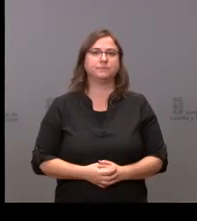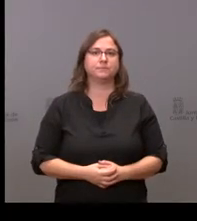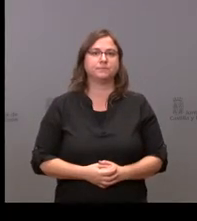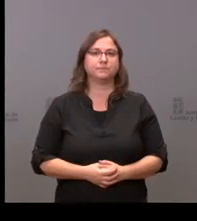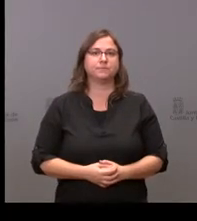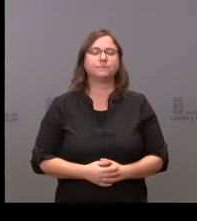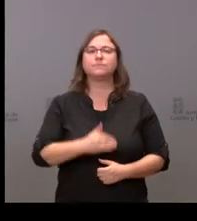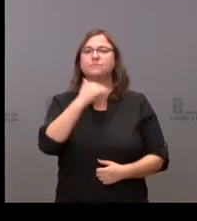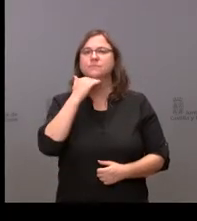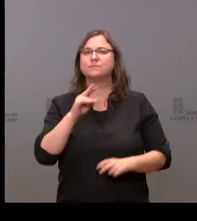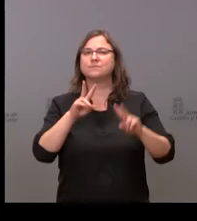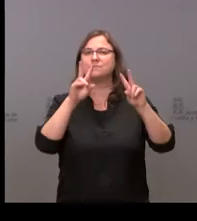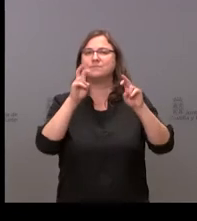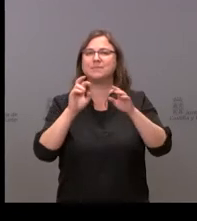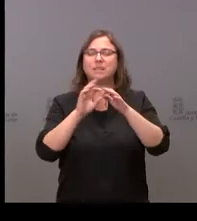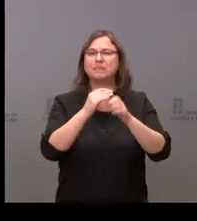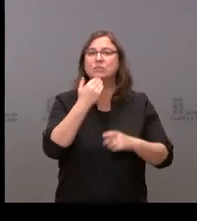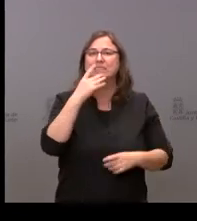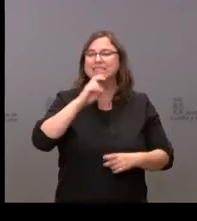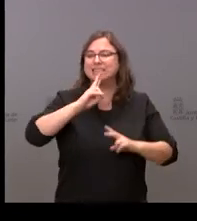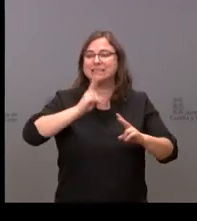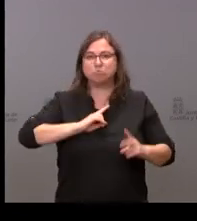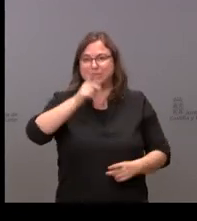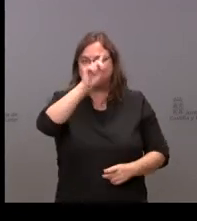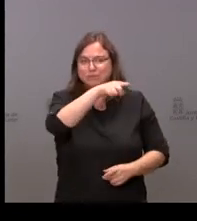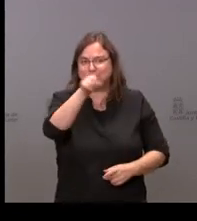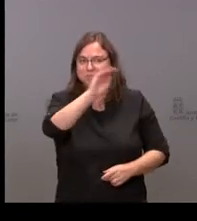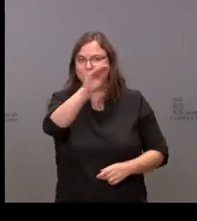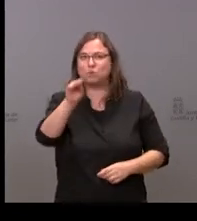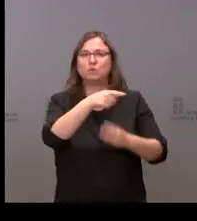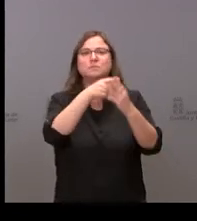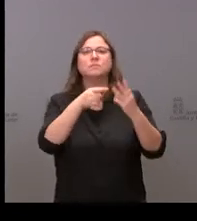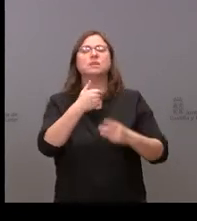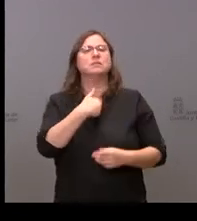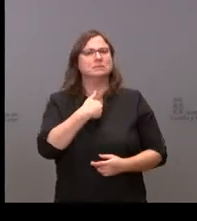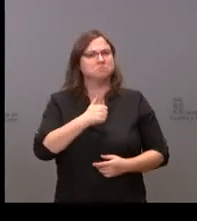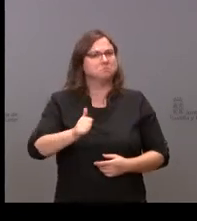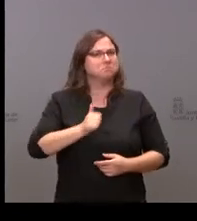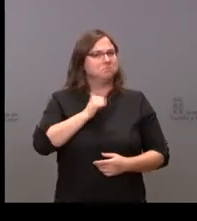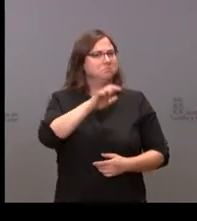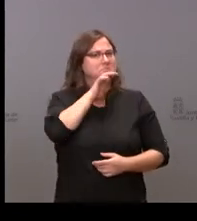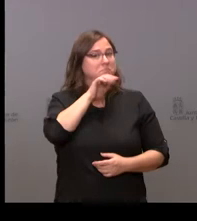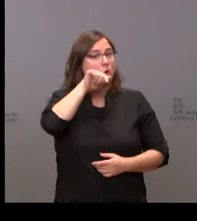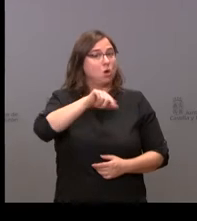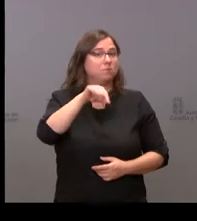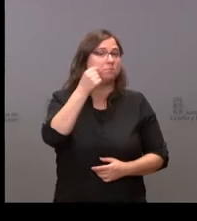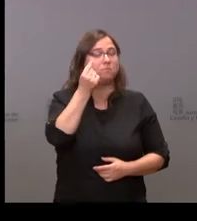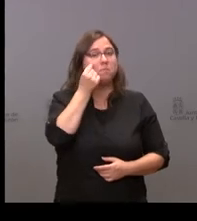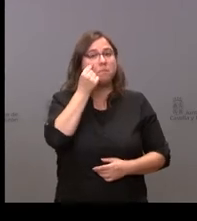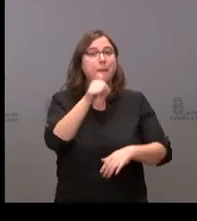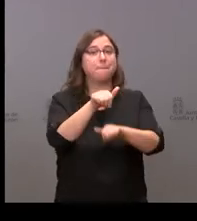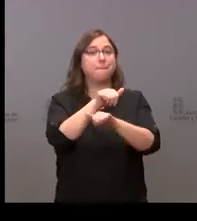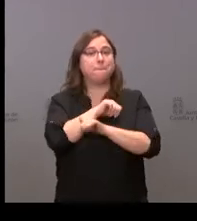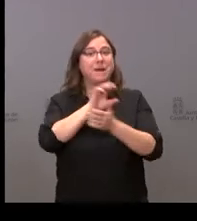Una cuestión, no sé quién me la responde. Se da la paradoja de que hoy mismo hemos conocido que la tasa de paro de